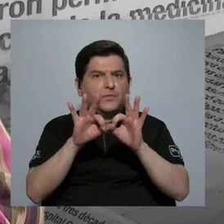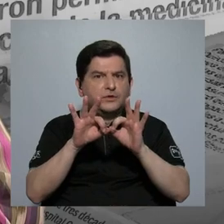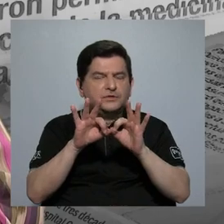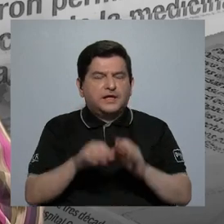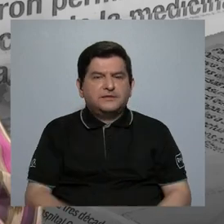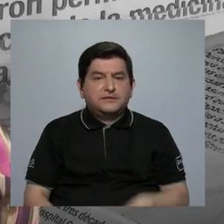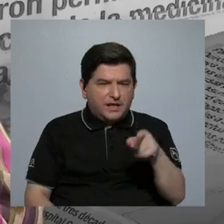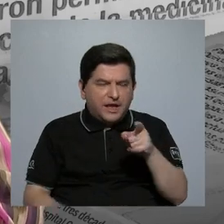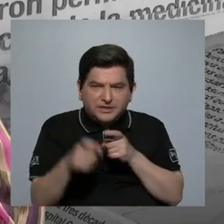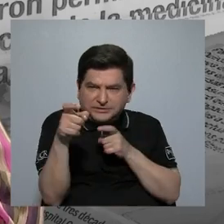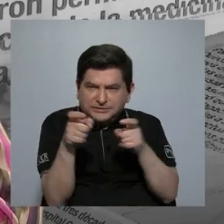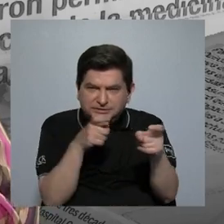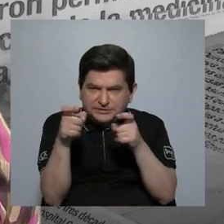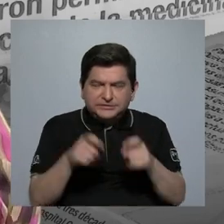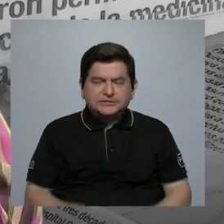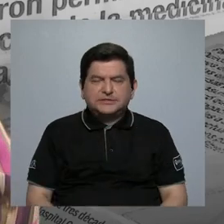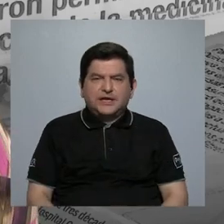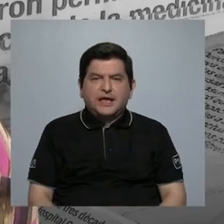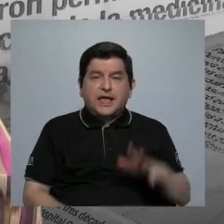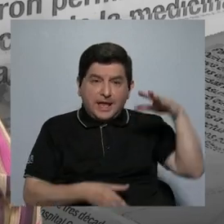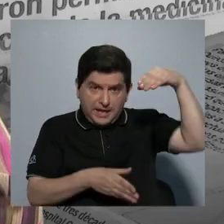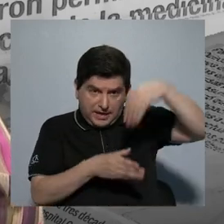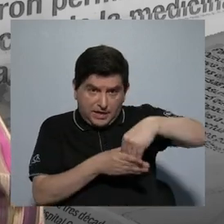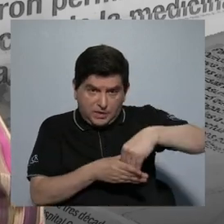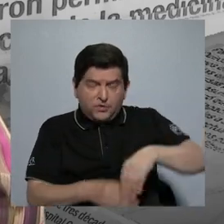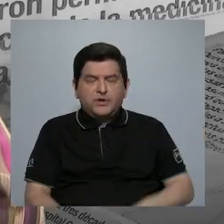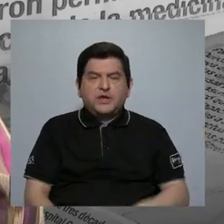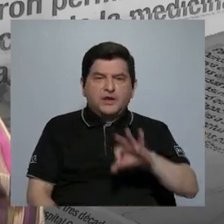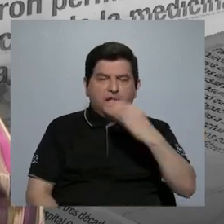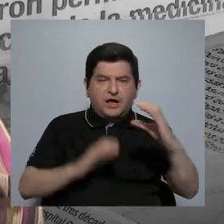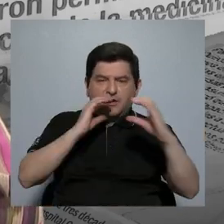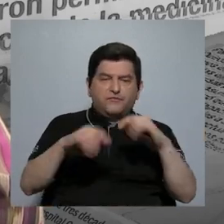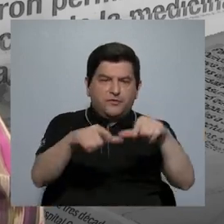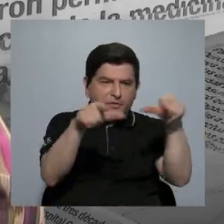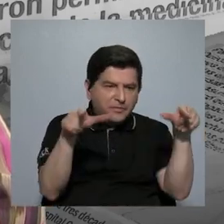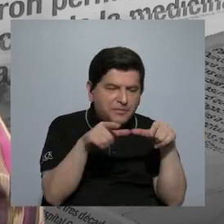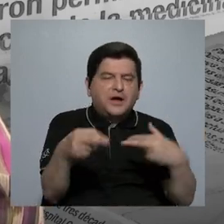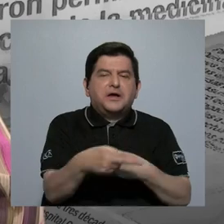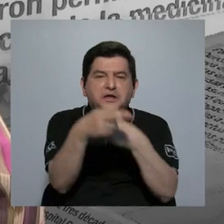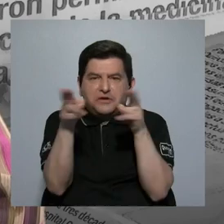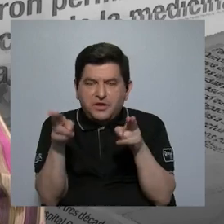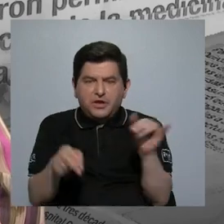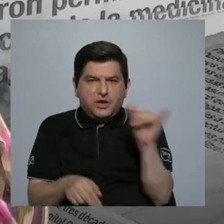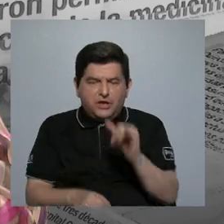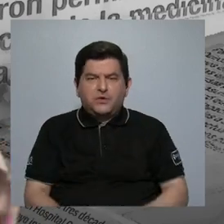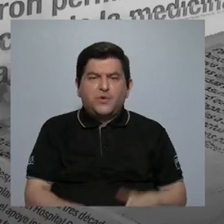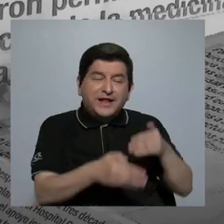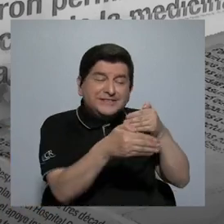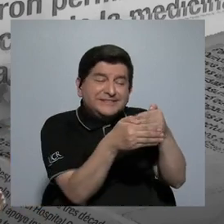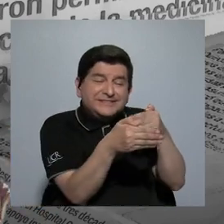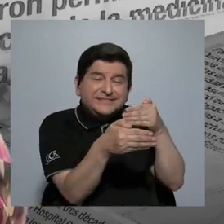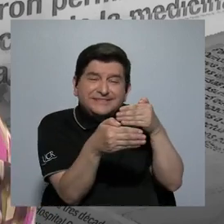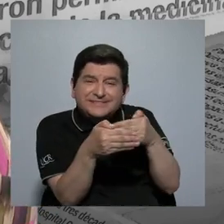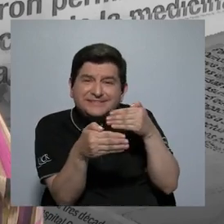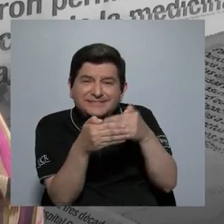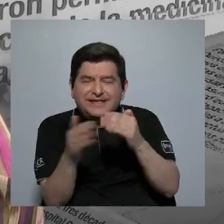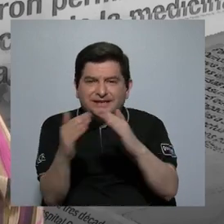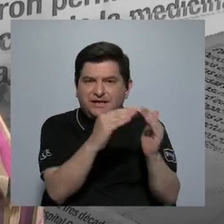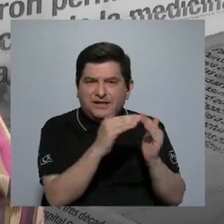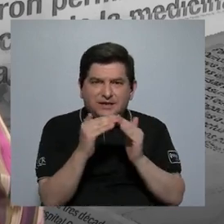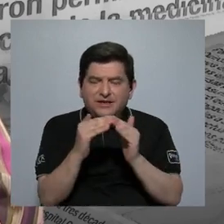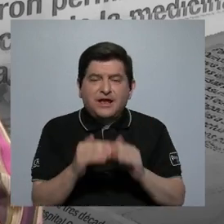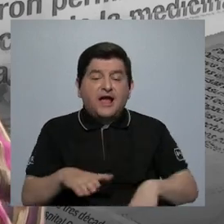esa regulación y que se tome en cuenta a medios locales y regionales que también están más cerca de